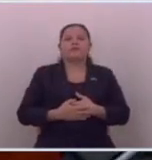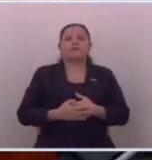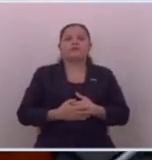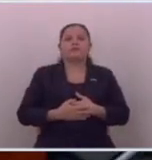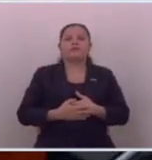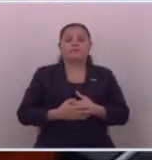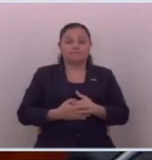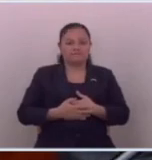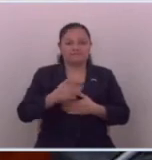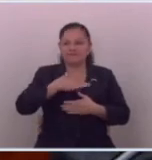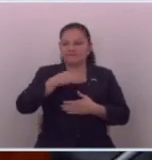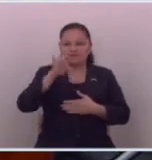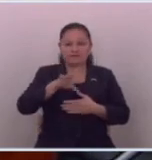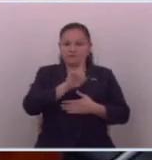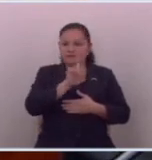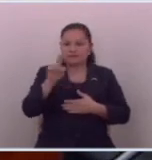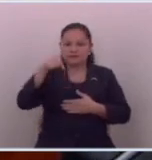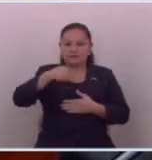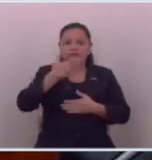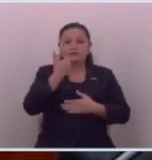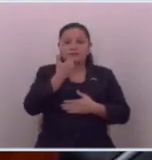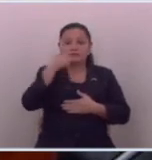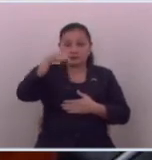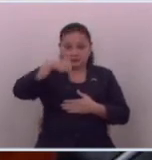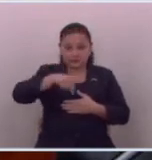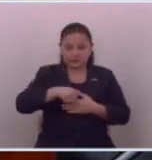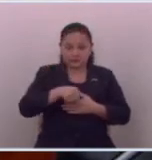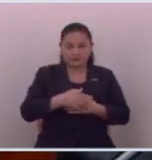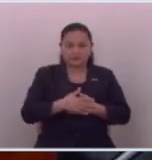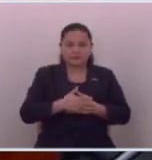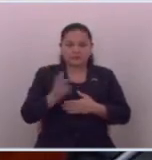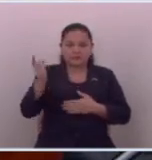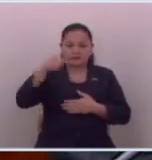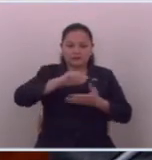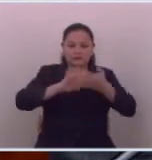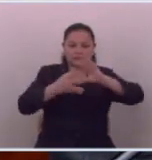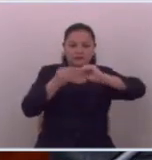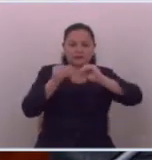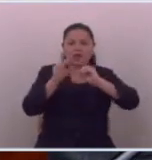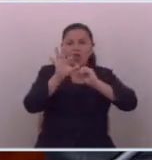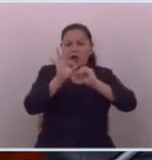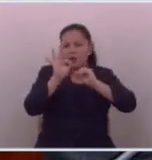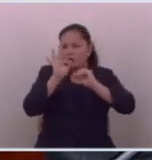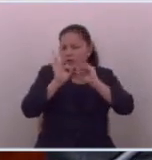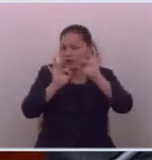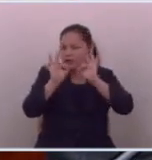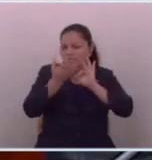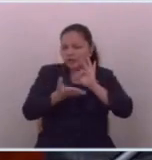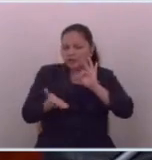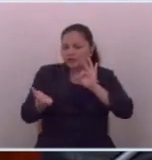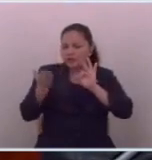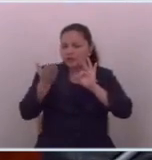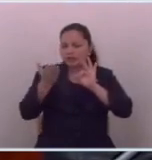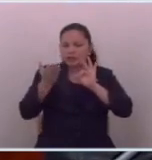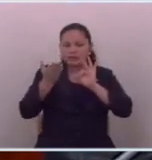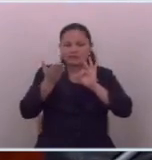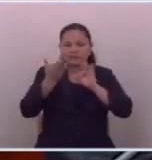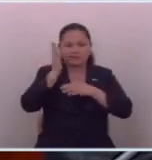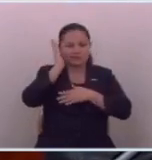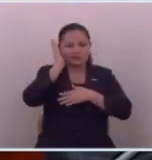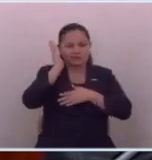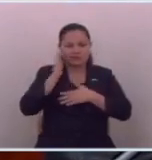y eso es lo que no les gusta lo que pasa que ustedes vienen a hablar aquí un par de cosas que son bastante torpes